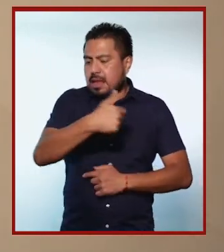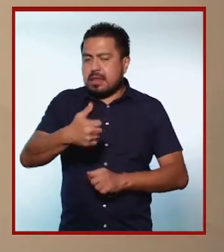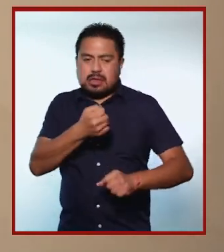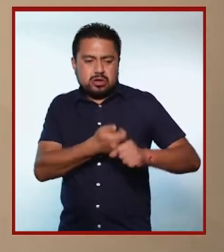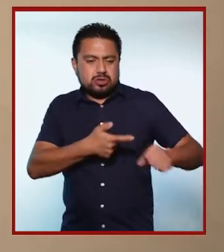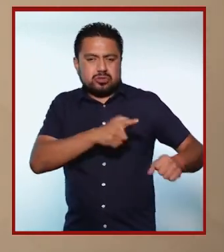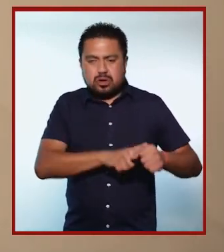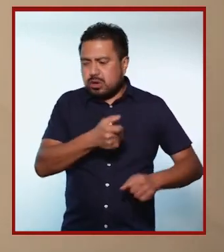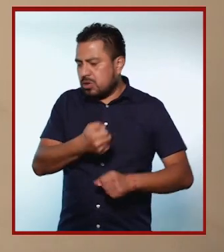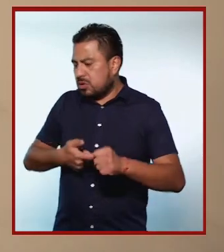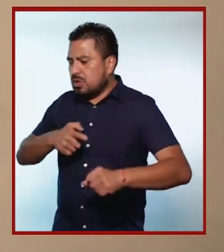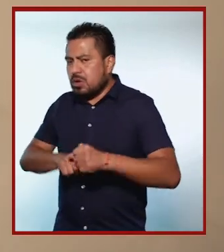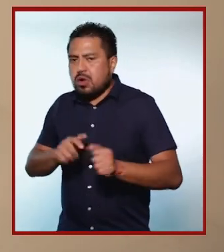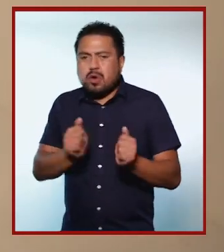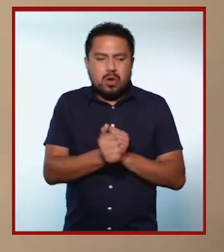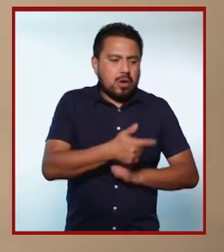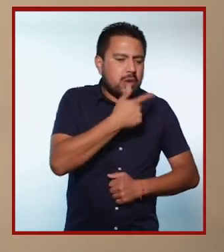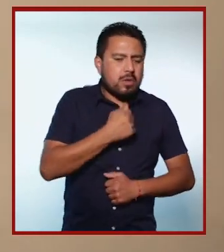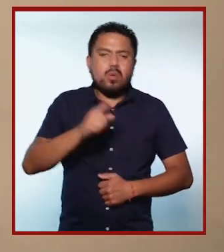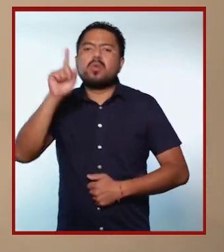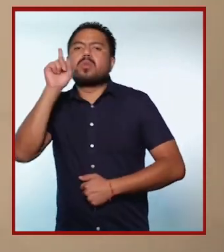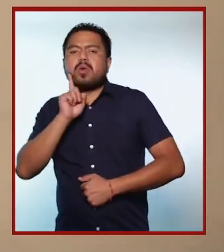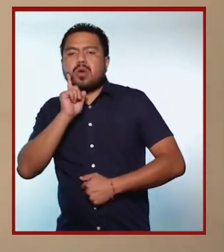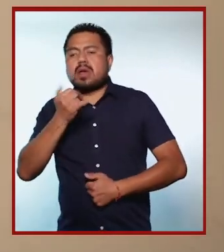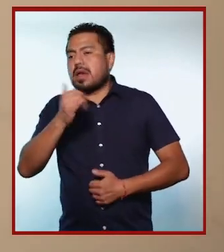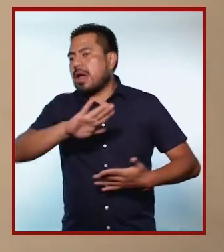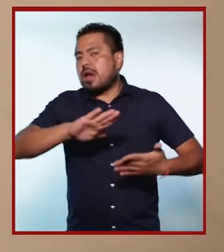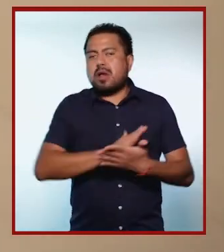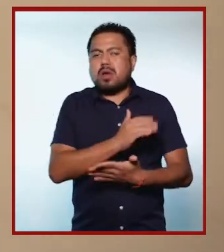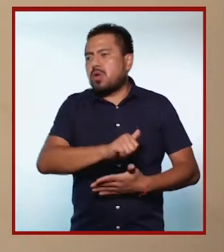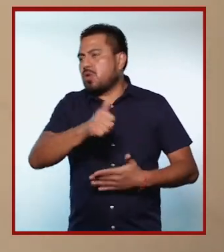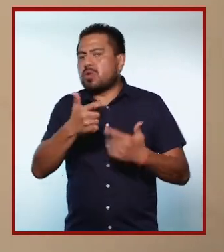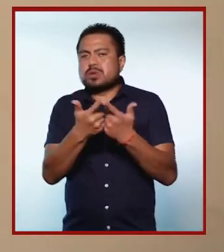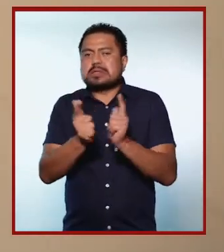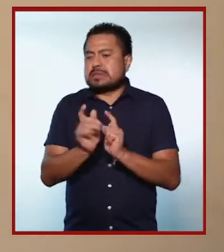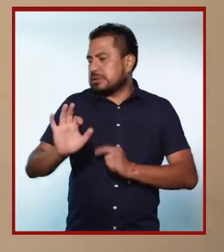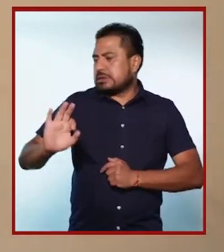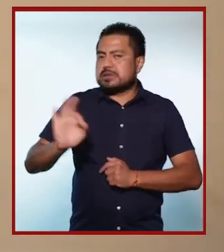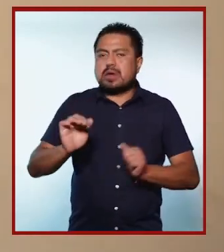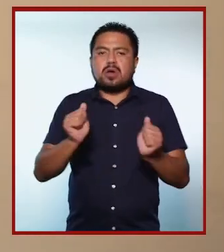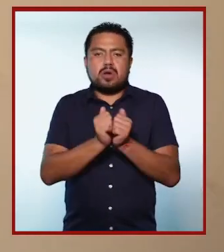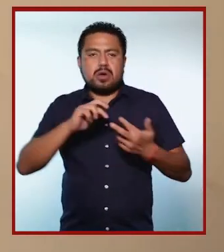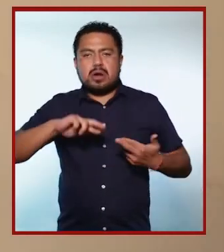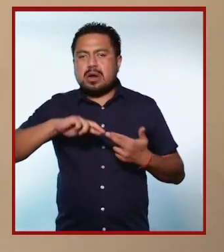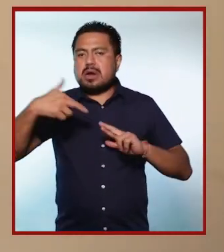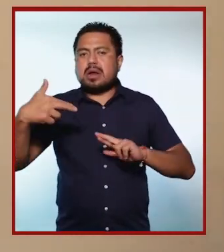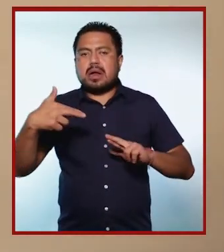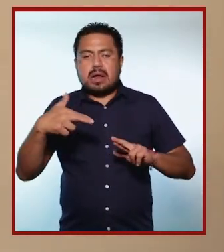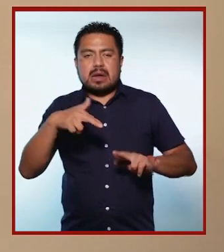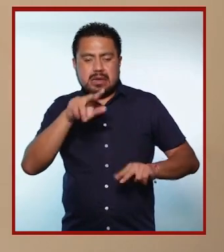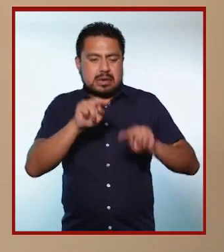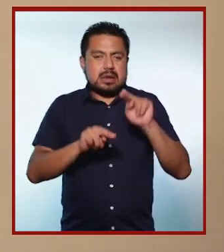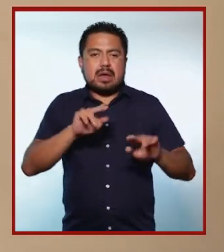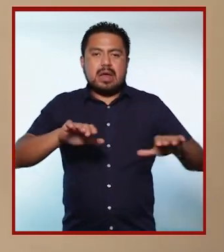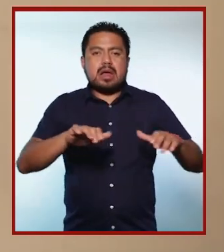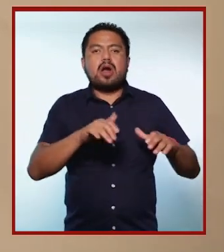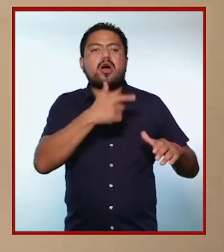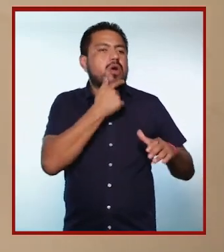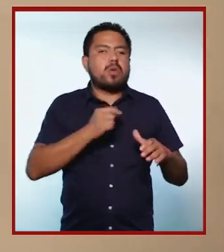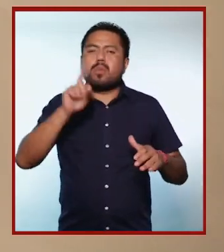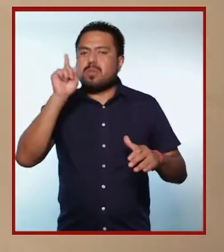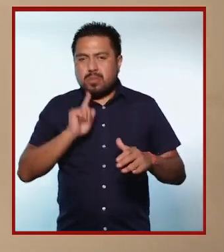que cada sociedad atribuye a lo masculino, a lo femenino y a otros géneros posibles con relación con las